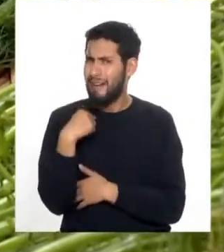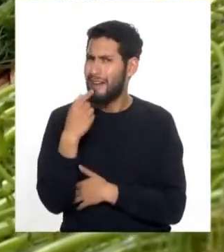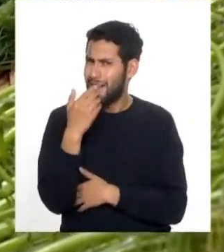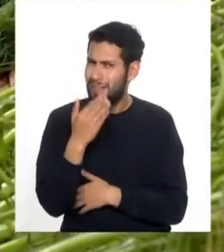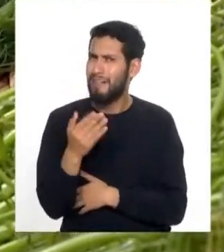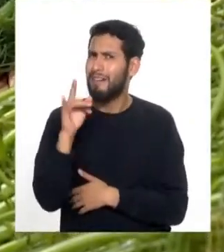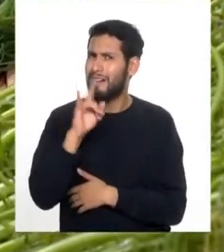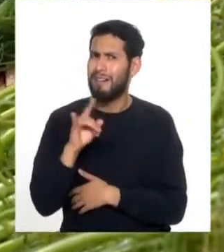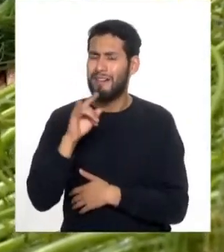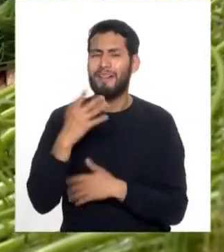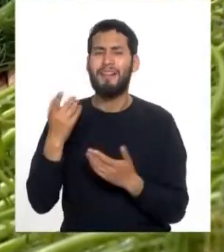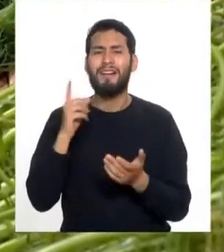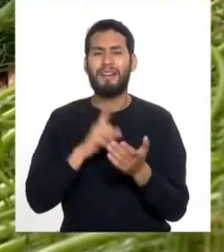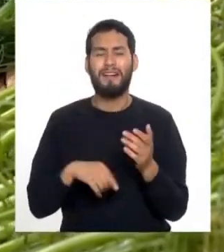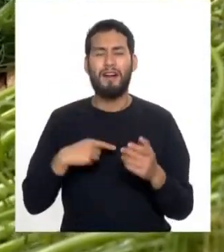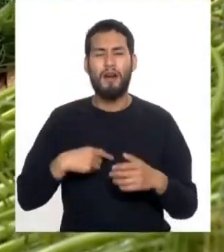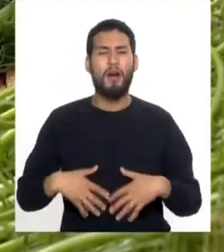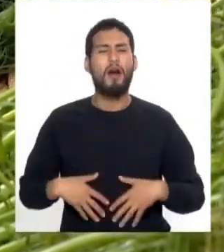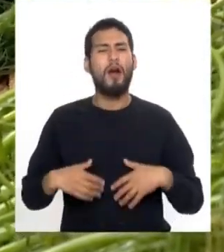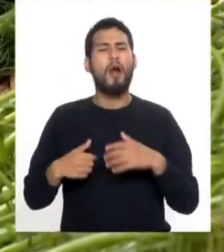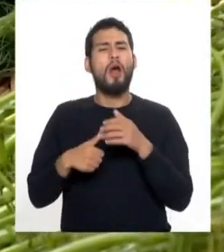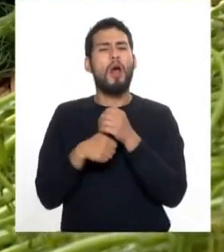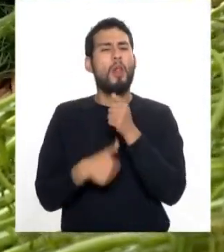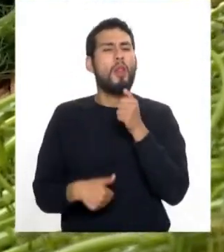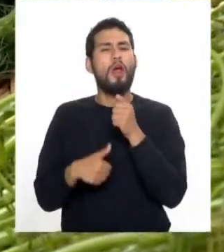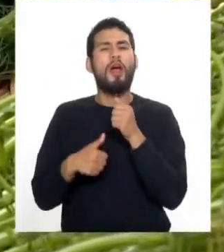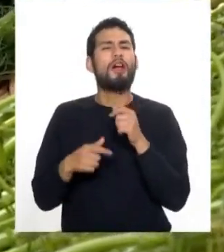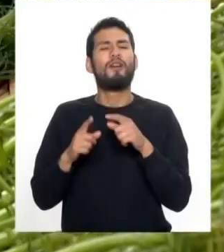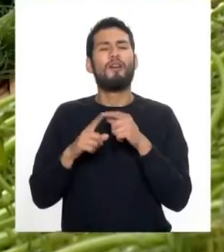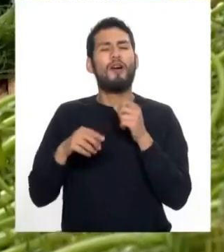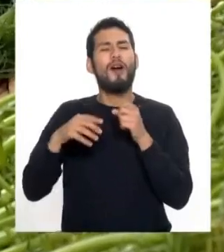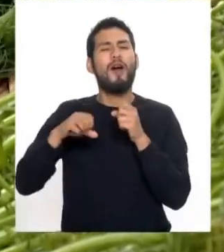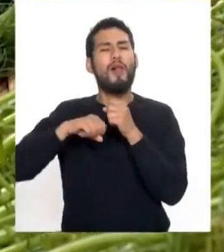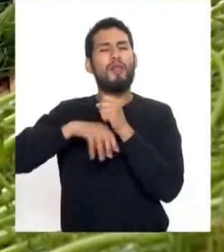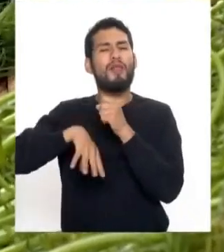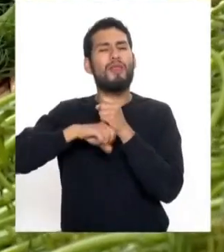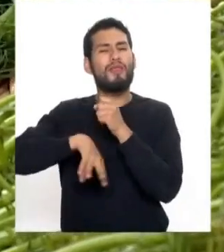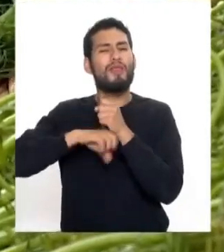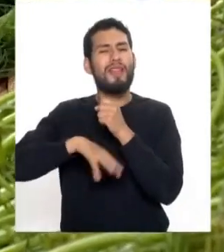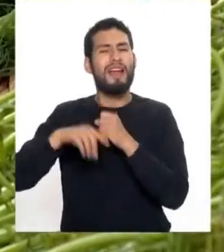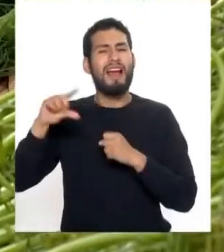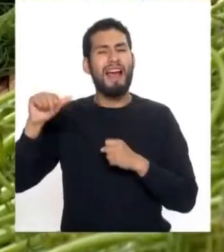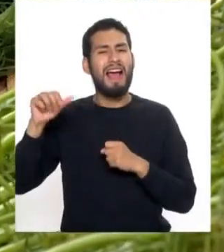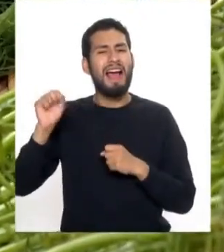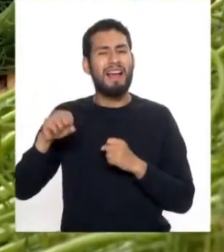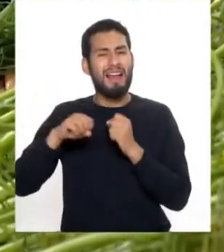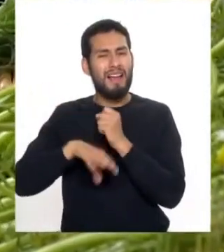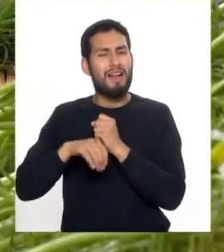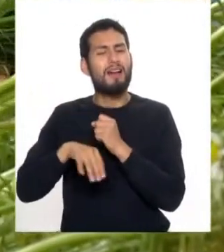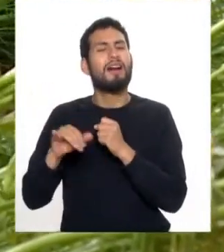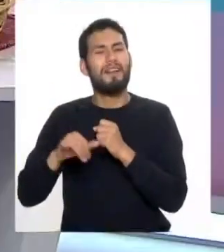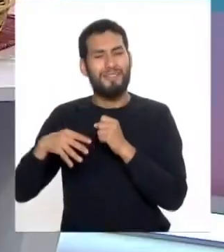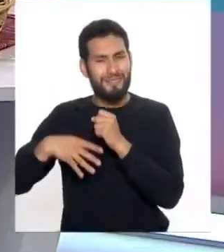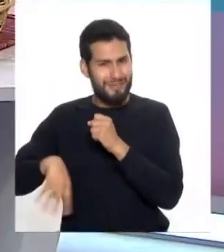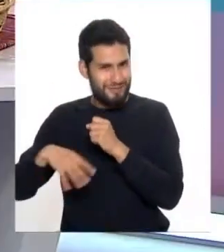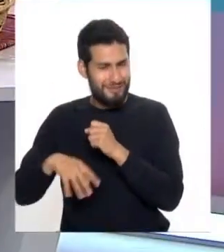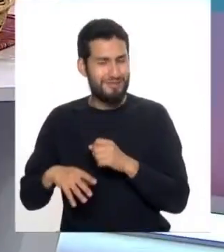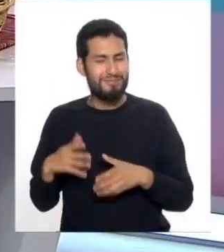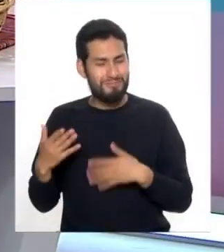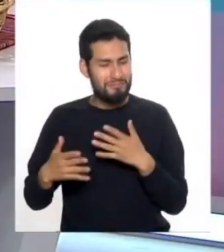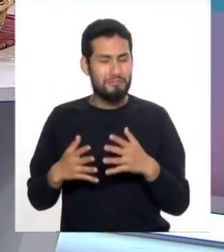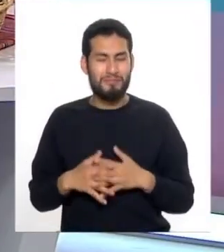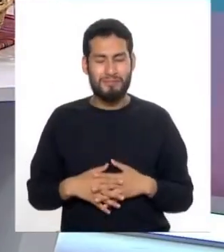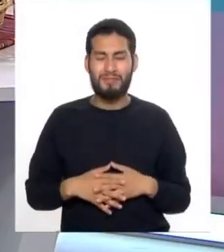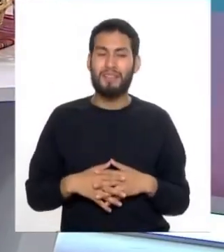útil para calmar los gases los gases que están asociados muchas veces a procesos diarreicos pero cuando hablamos